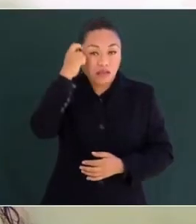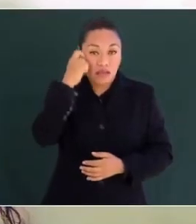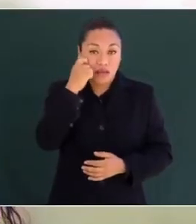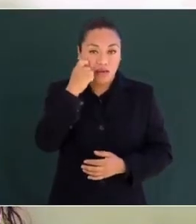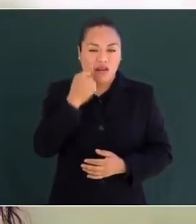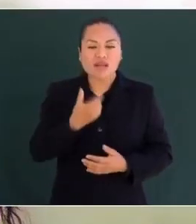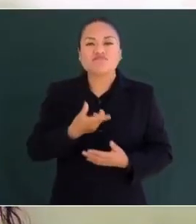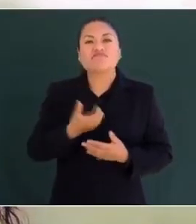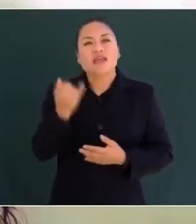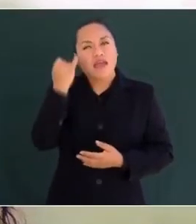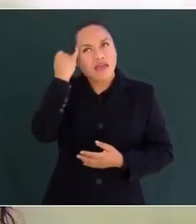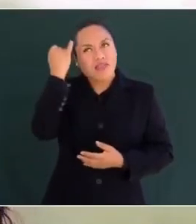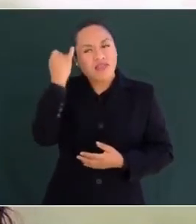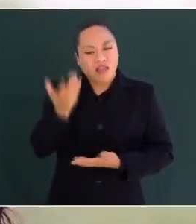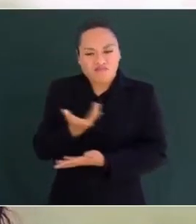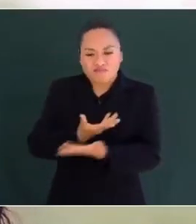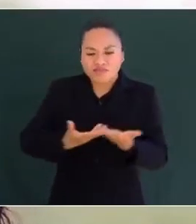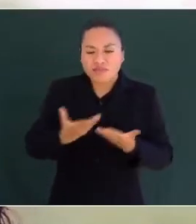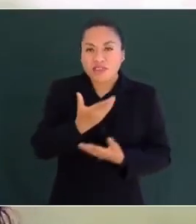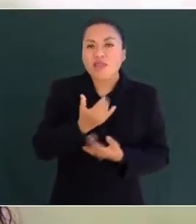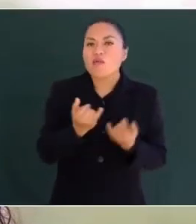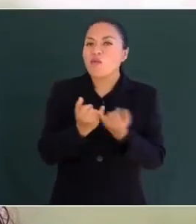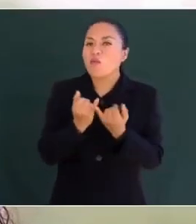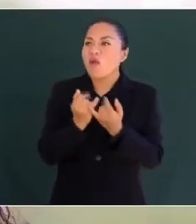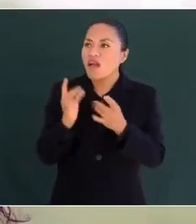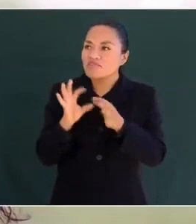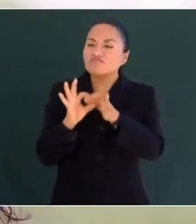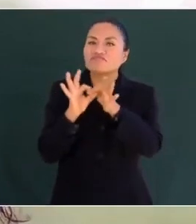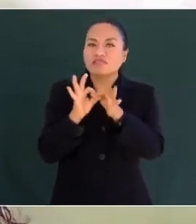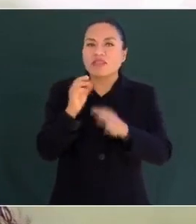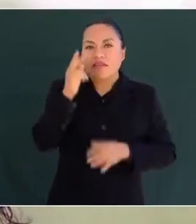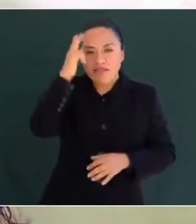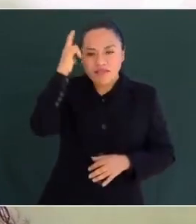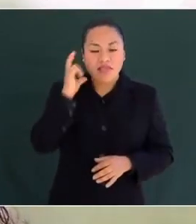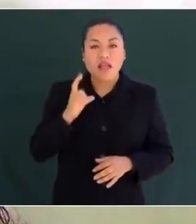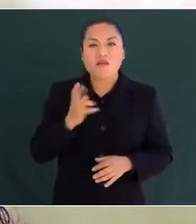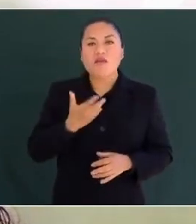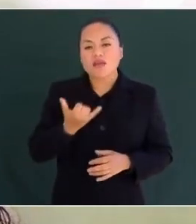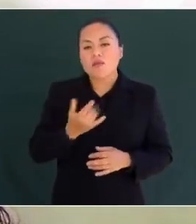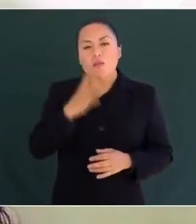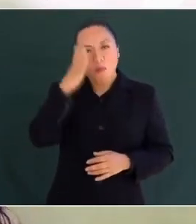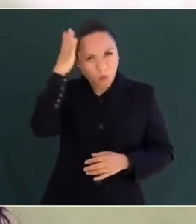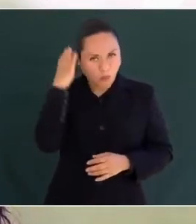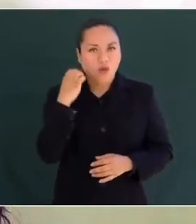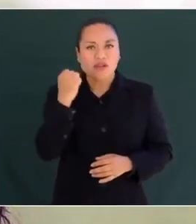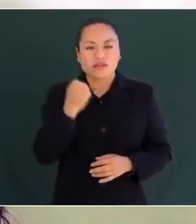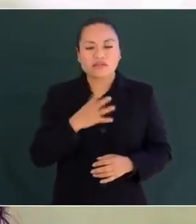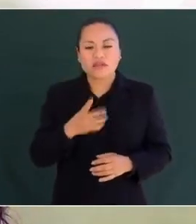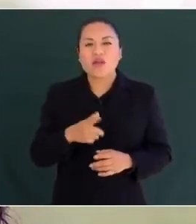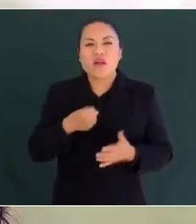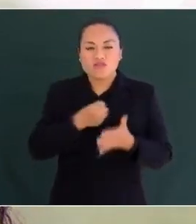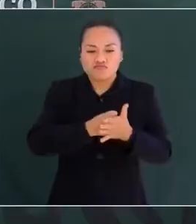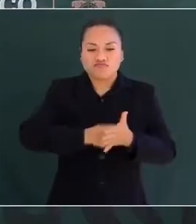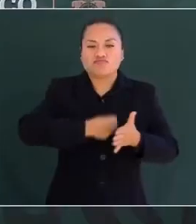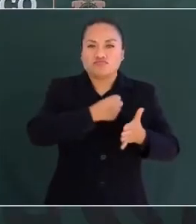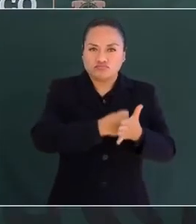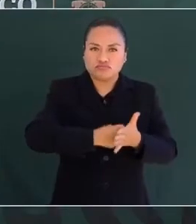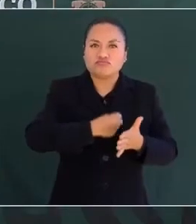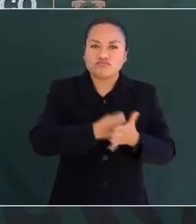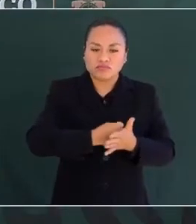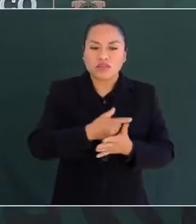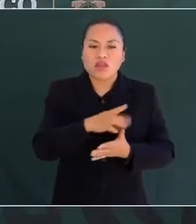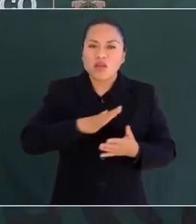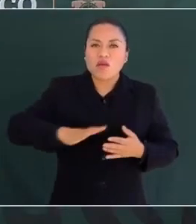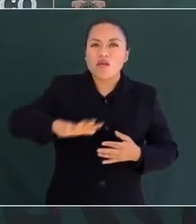compartía las ideas políticas de Hidalgo y Morelos para luchar por la independencia y por una sociedad más justa,